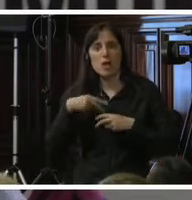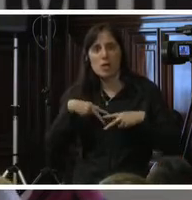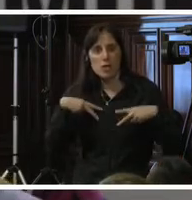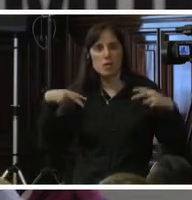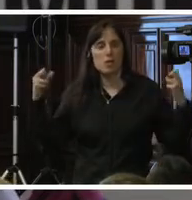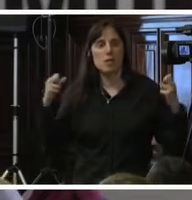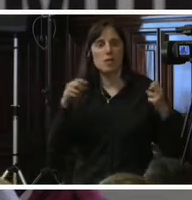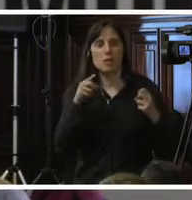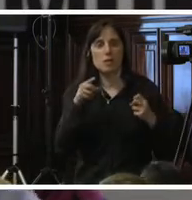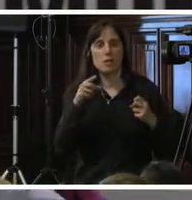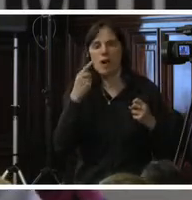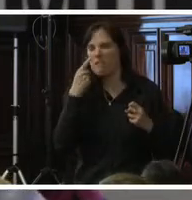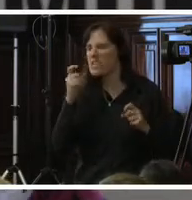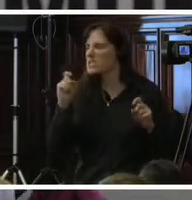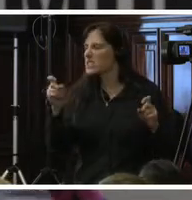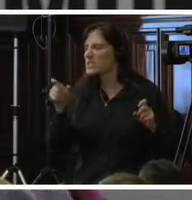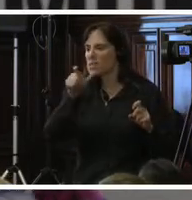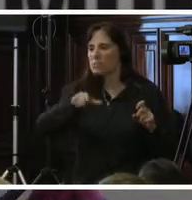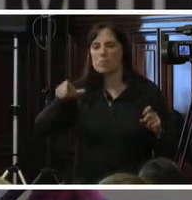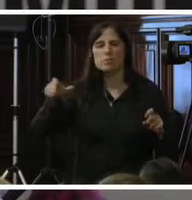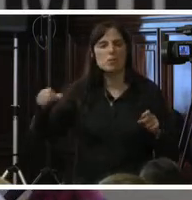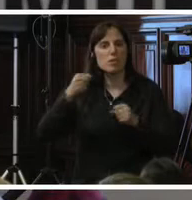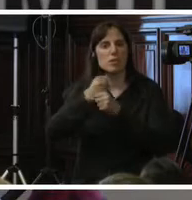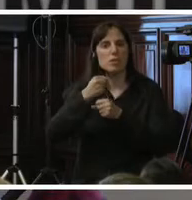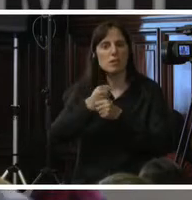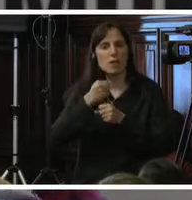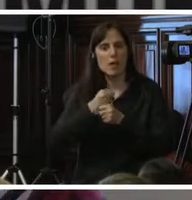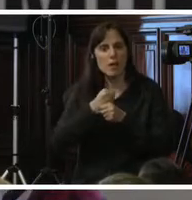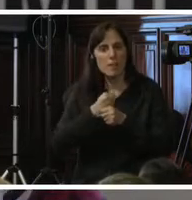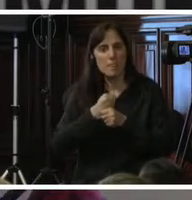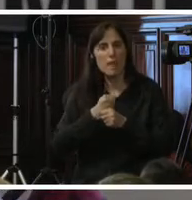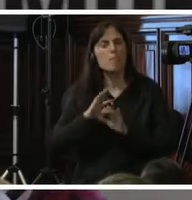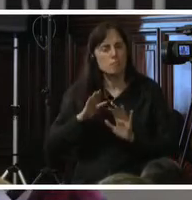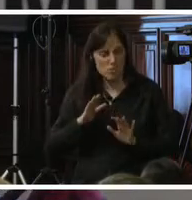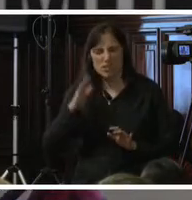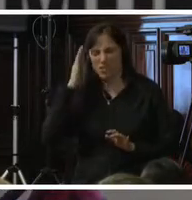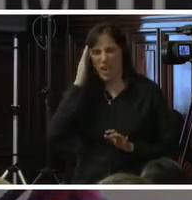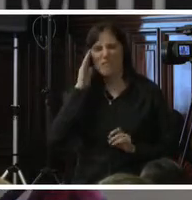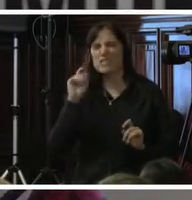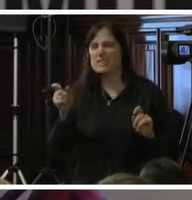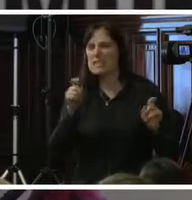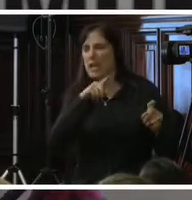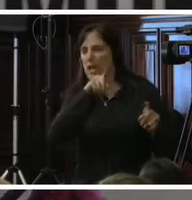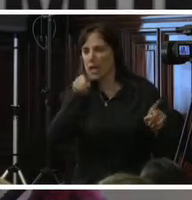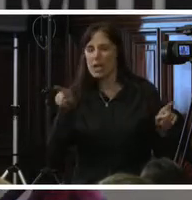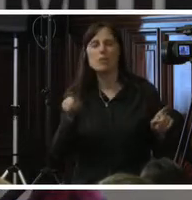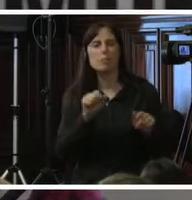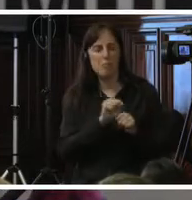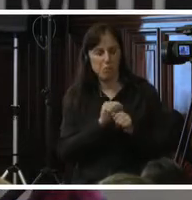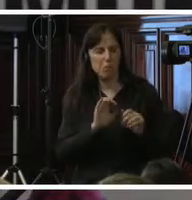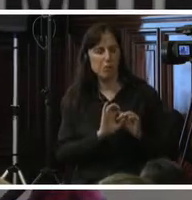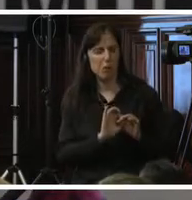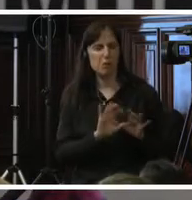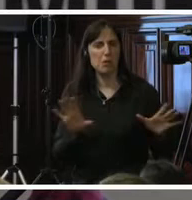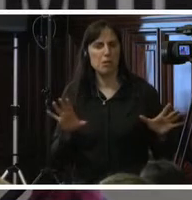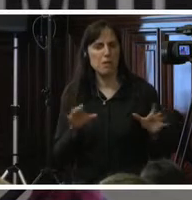para detectar a las personas involucradas, si bien ellas sabían y actuaban libremente en